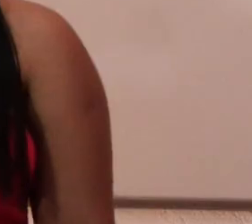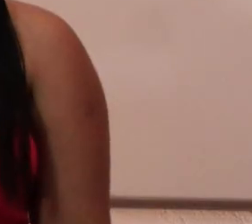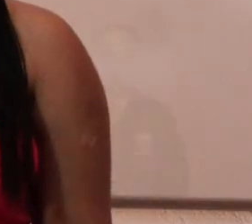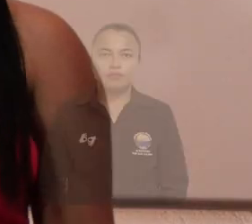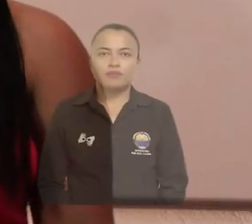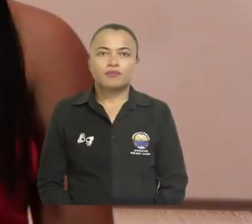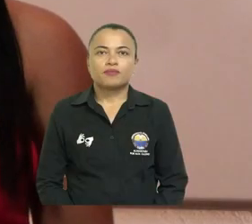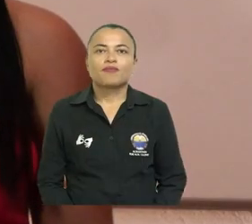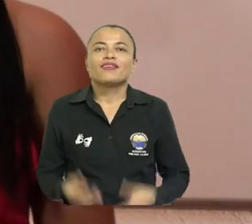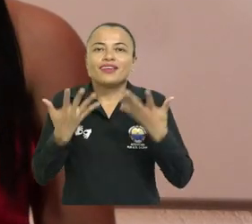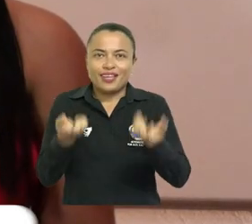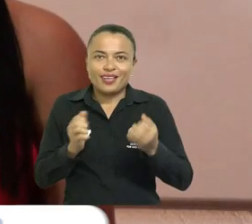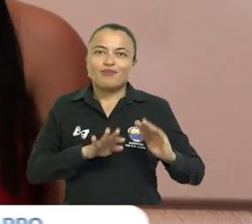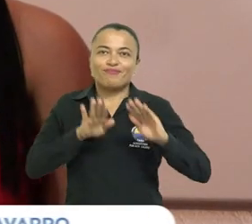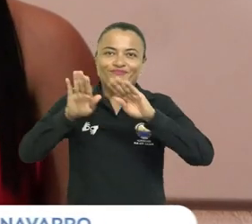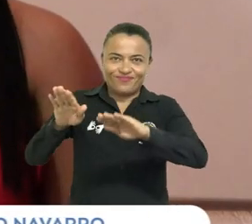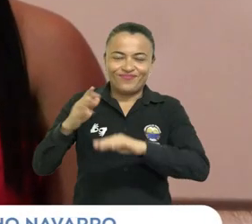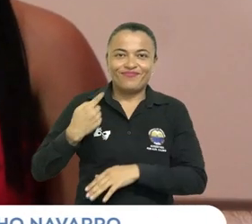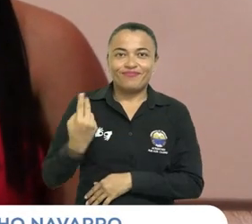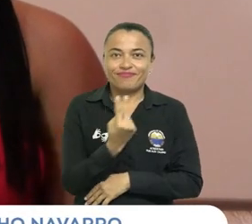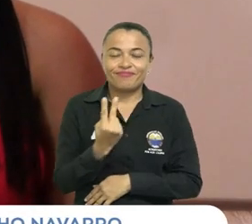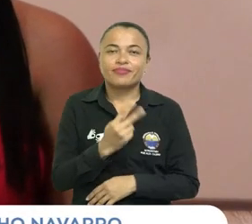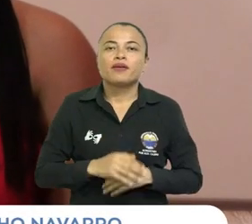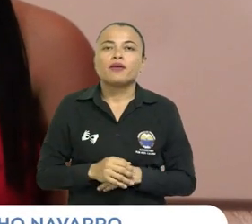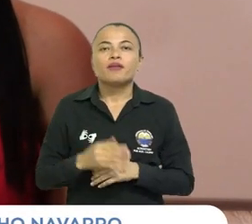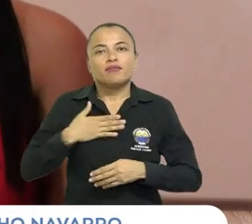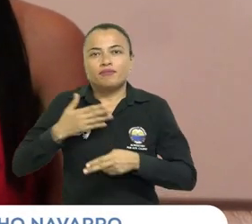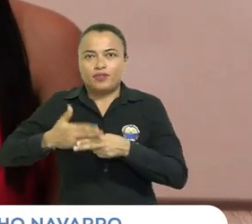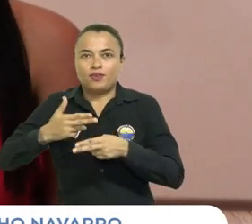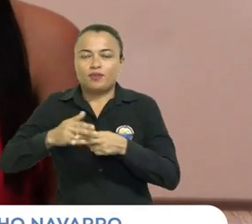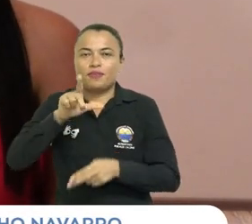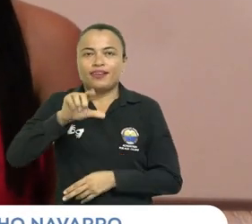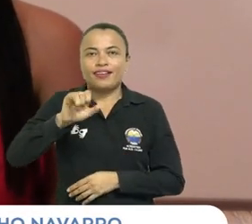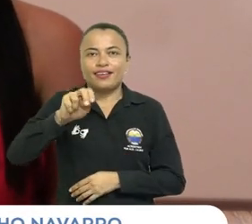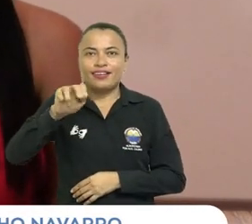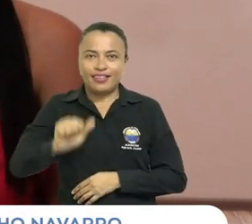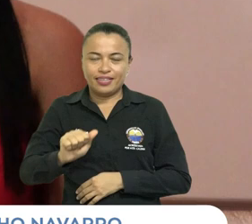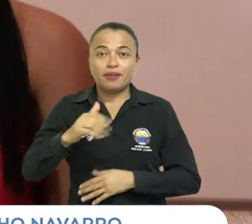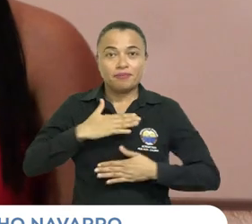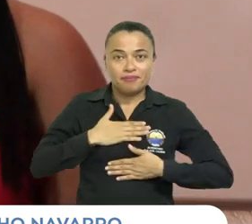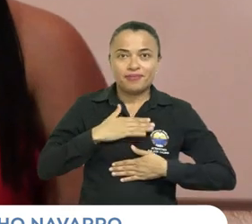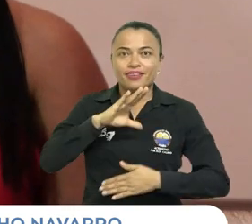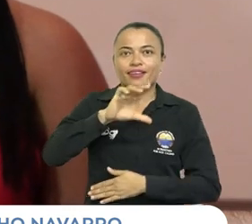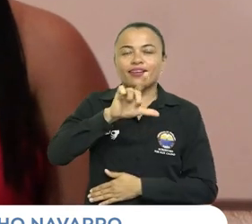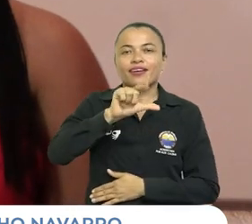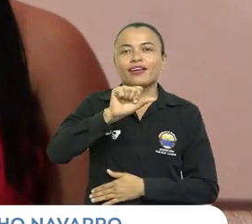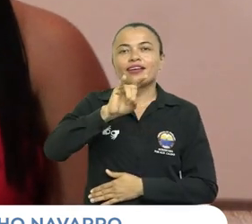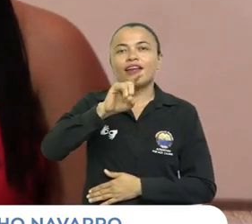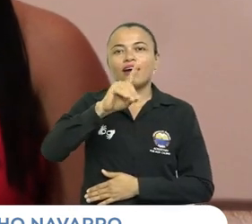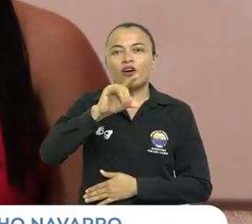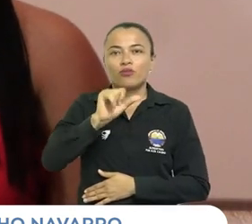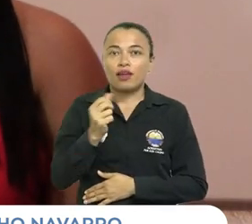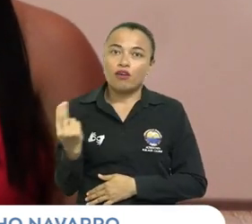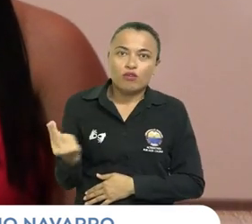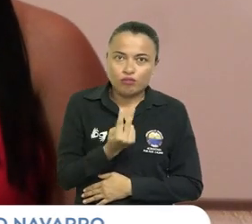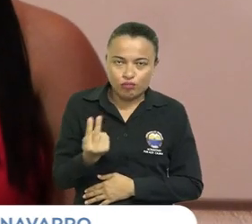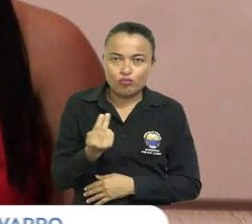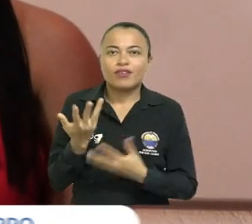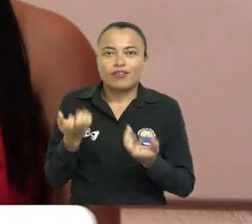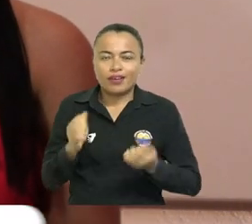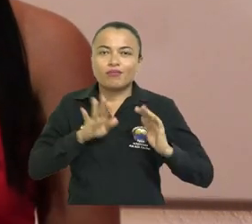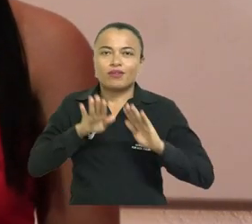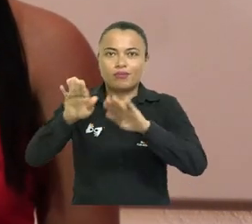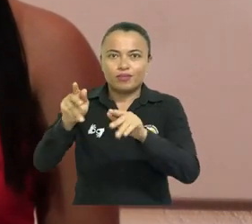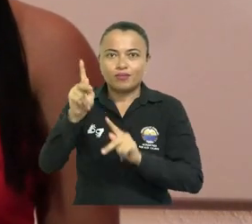Queremos ser sus representantes. Hola, mi nombre es Lina Cardona. Y el mío, Claudia Camacho. Juntas, aspiramos a la representación